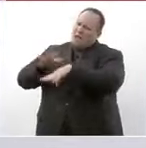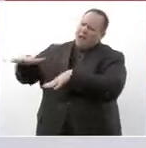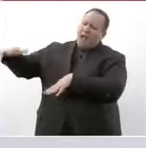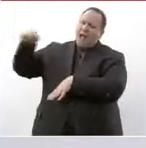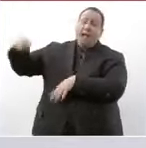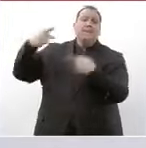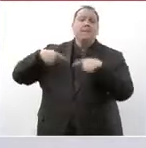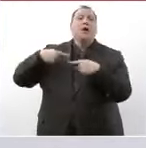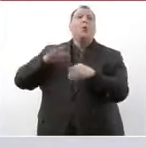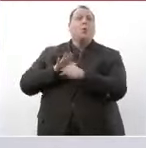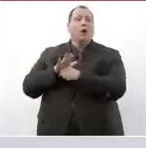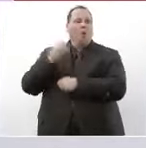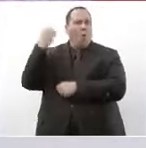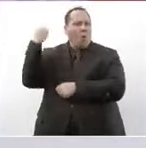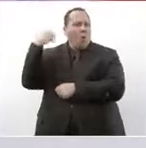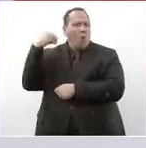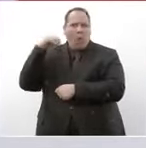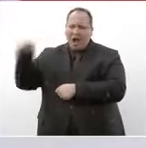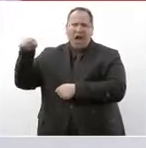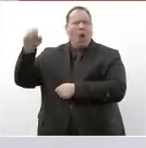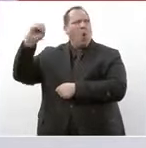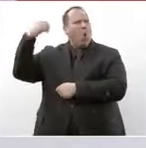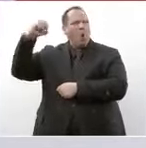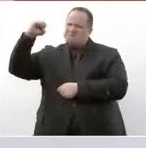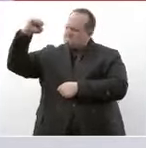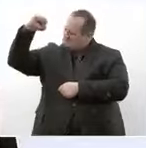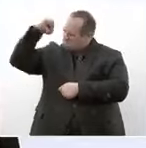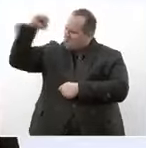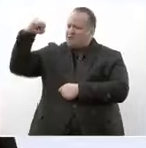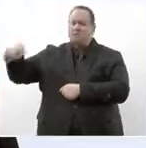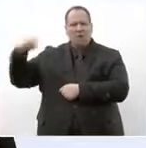Oaxaca arriba Oaxaca